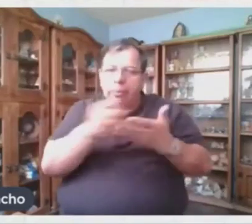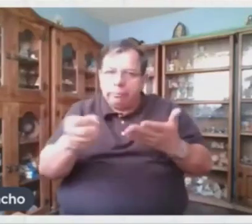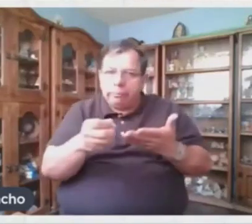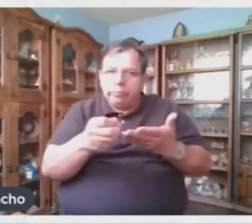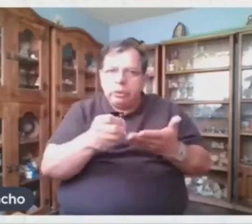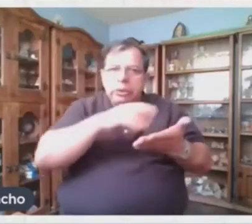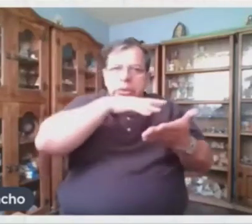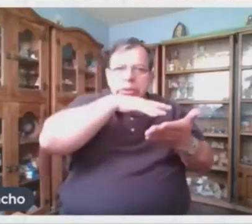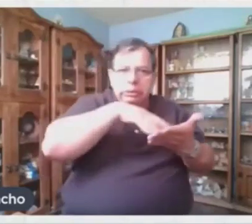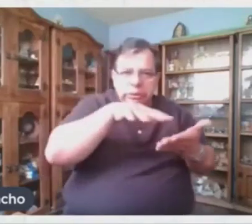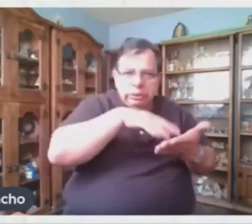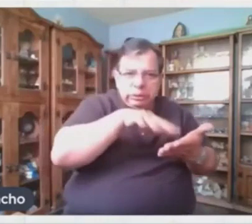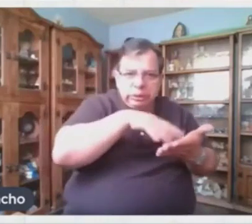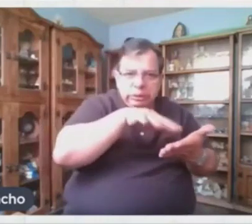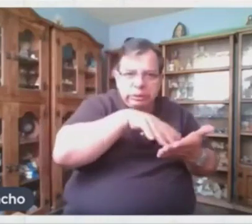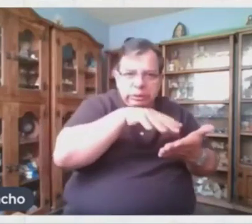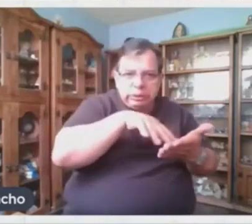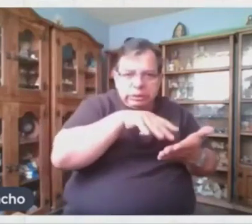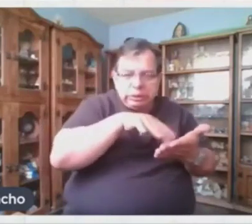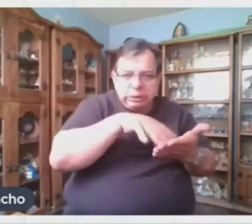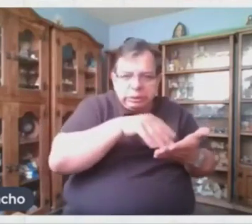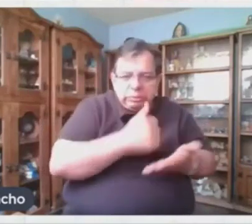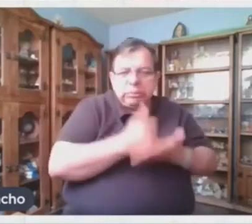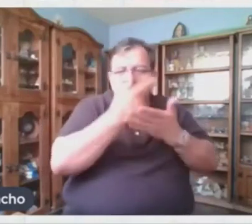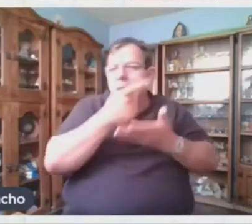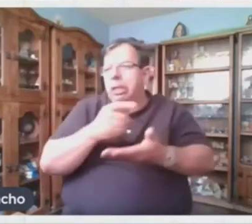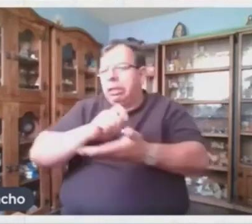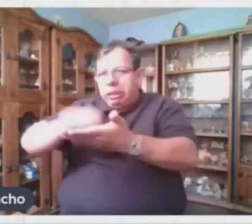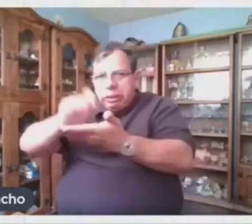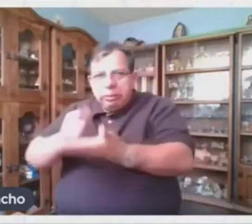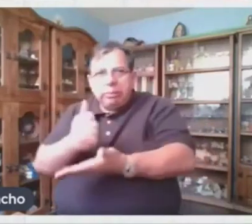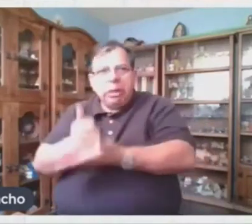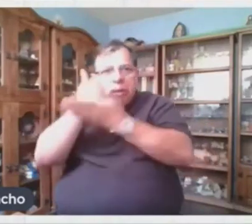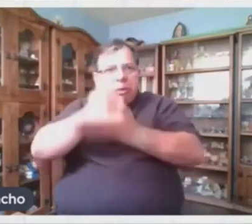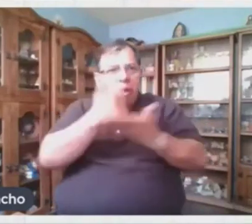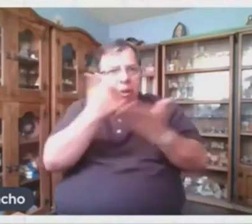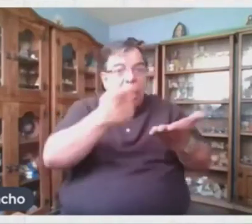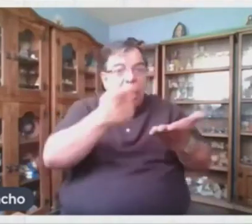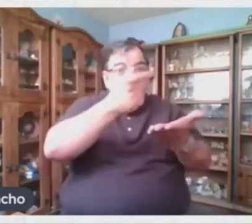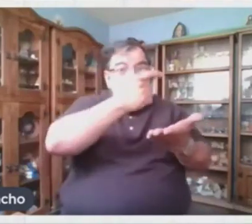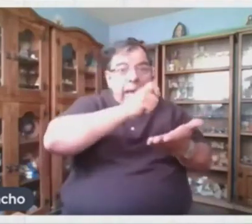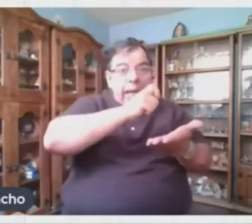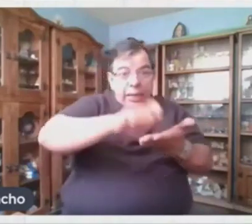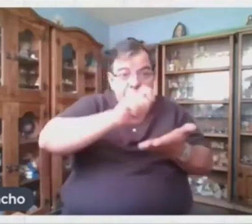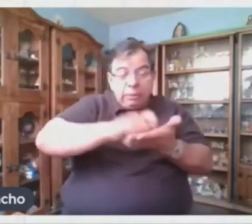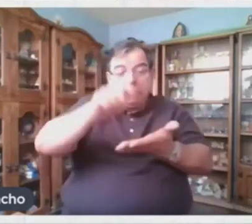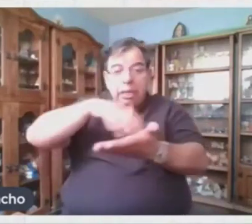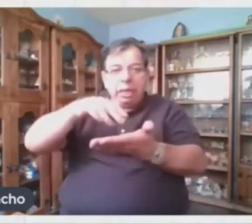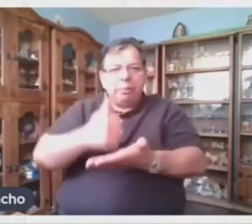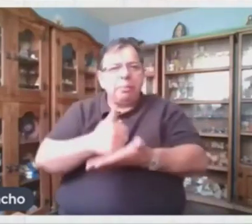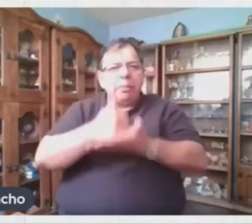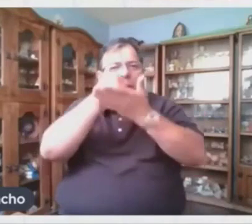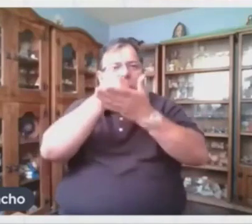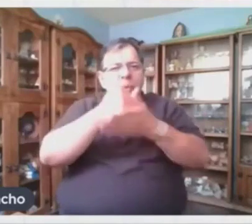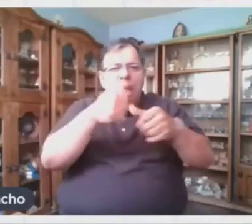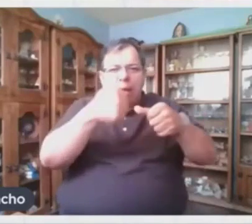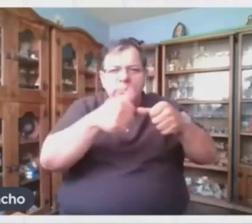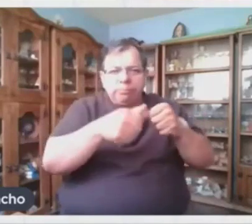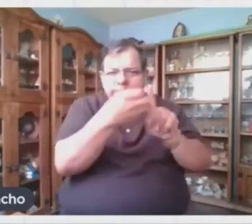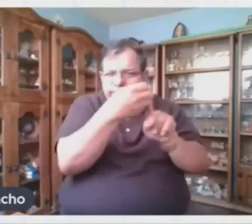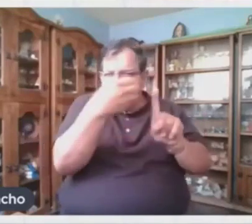capacidades de expresarnos aumentan. Además, escribir y leer nos enseña y ayuda a mejorar nuestra ortografía.